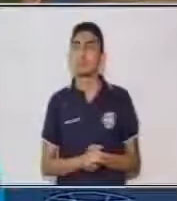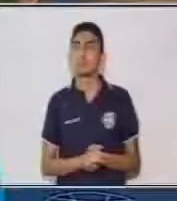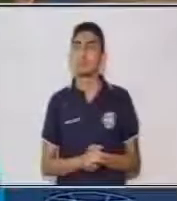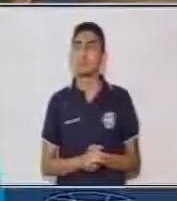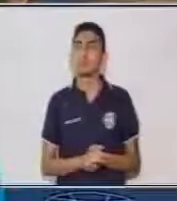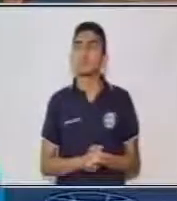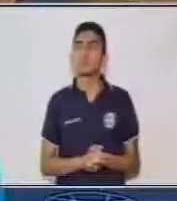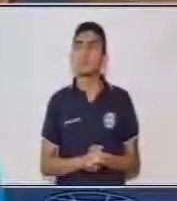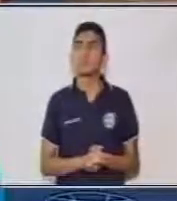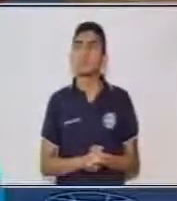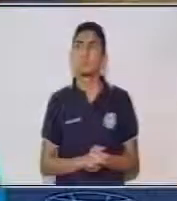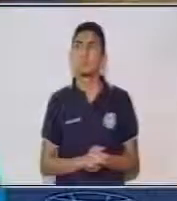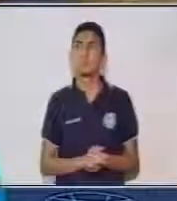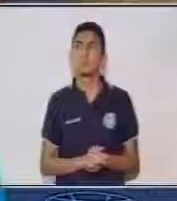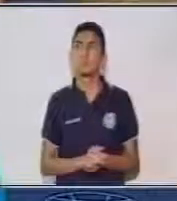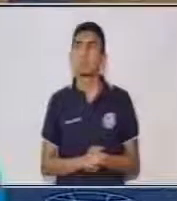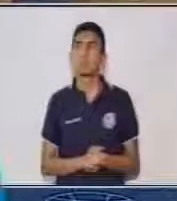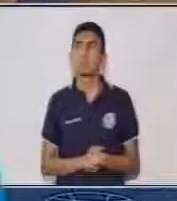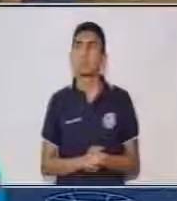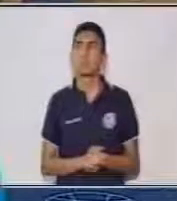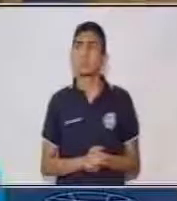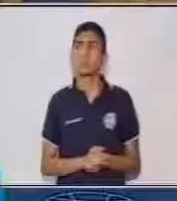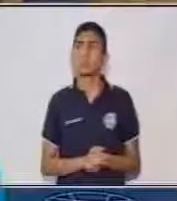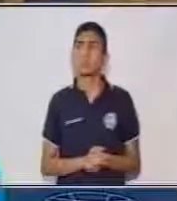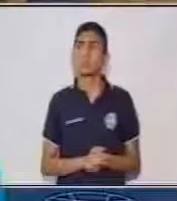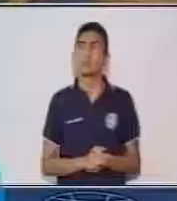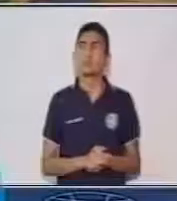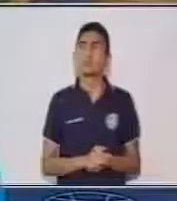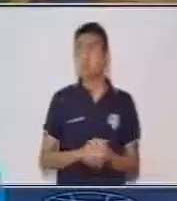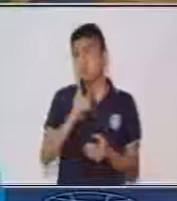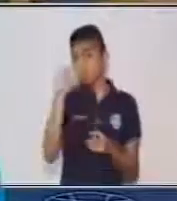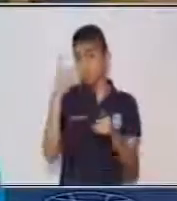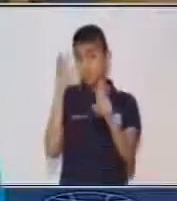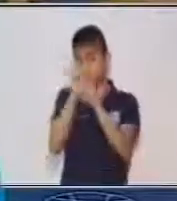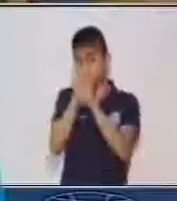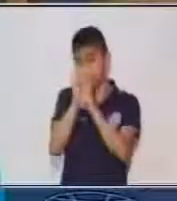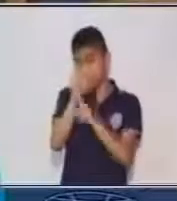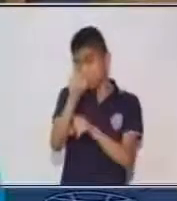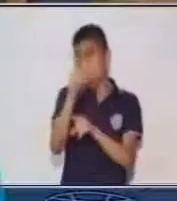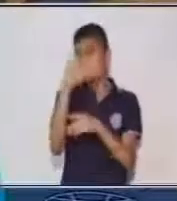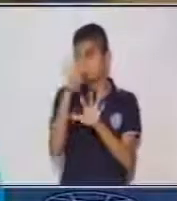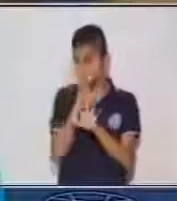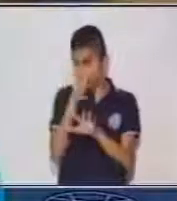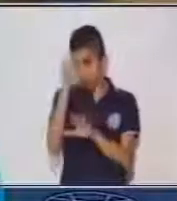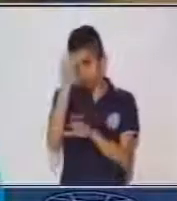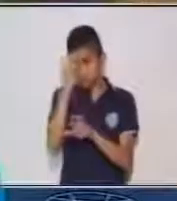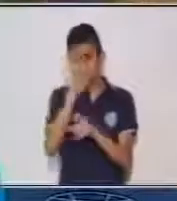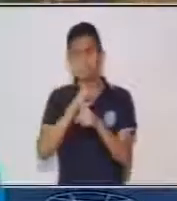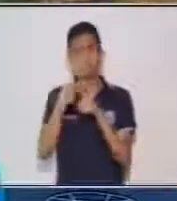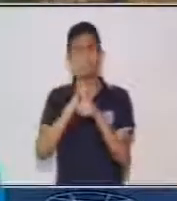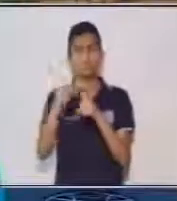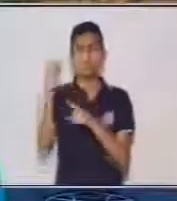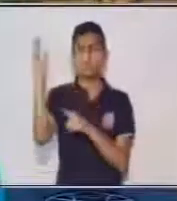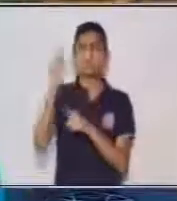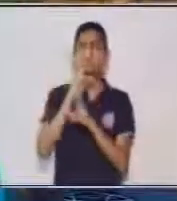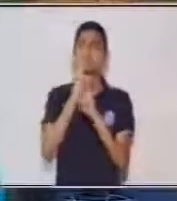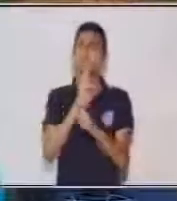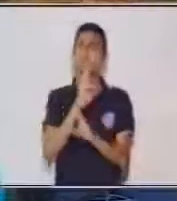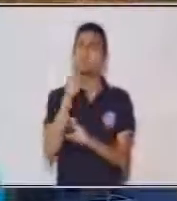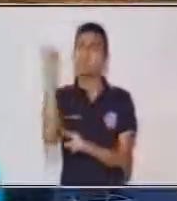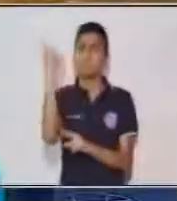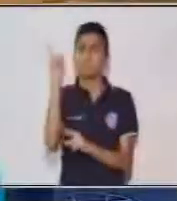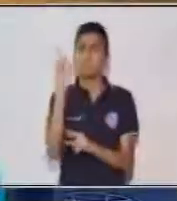3 por 3, 9 y 1, 10. Entonces, te das cuenta, hemos llegado a nuestro resultado.